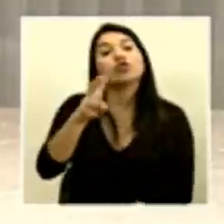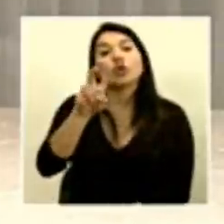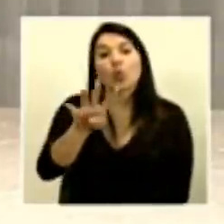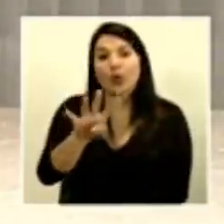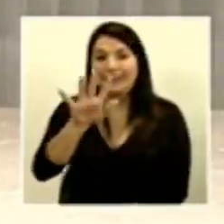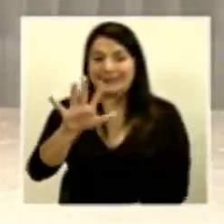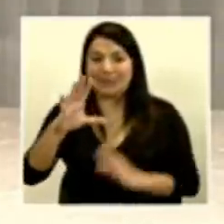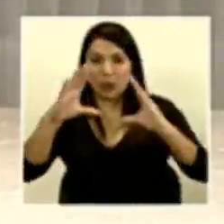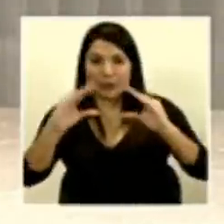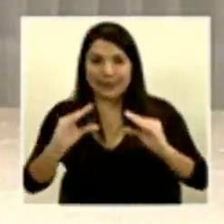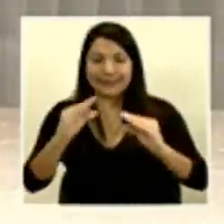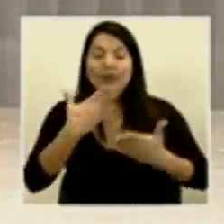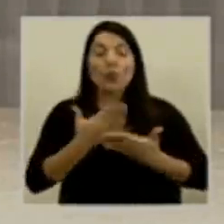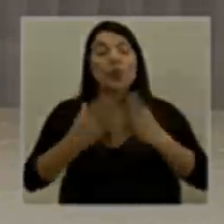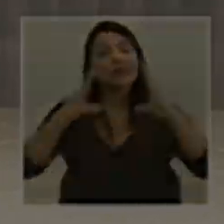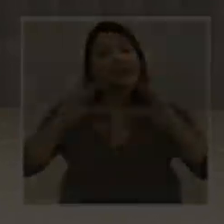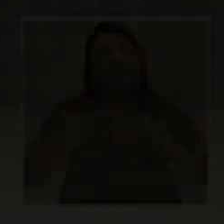45 de la tarde buenas tardes